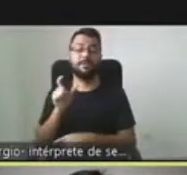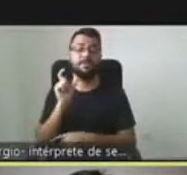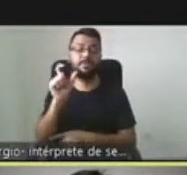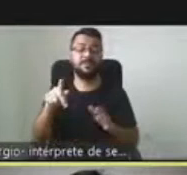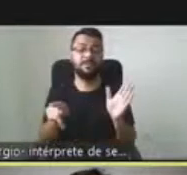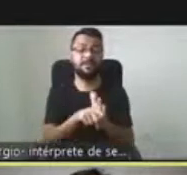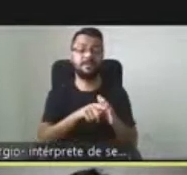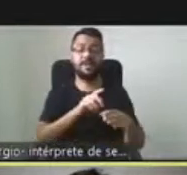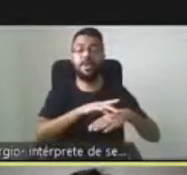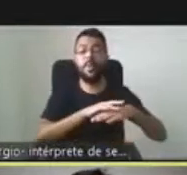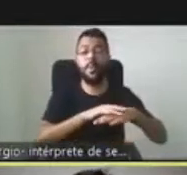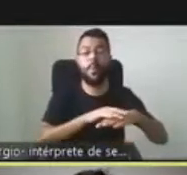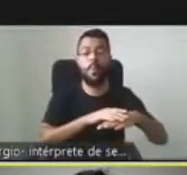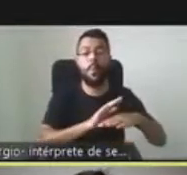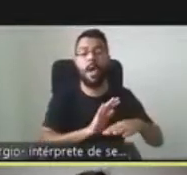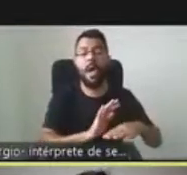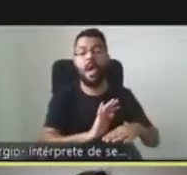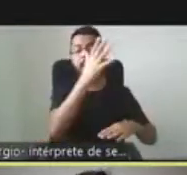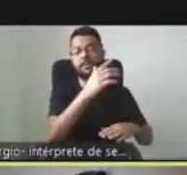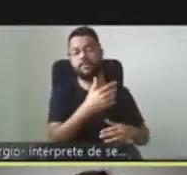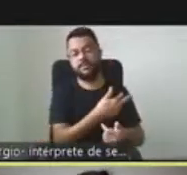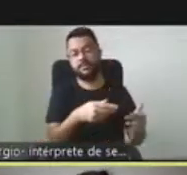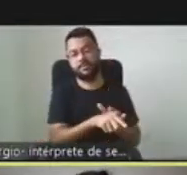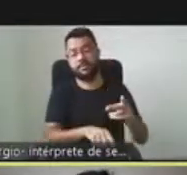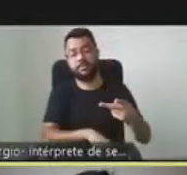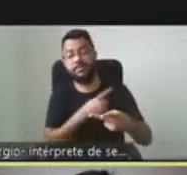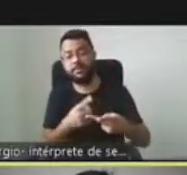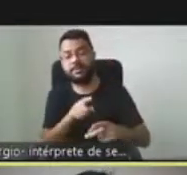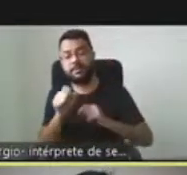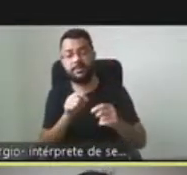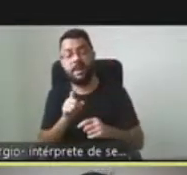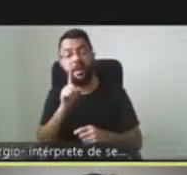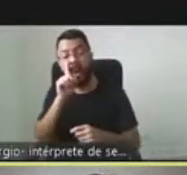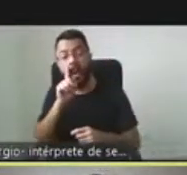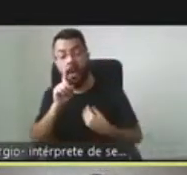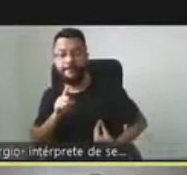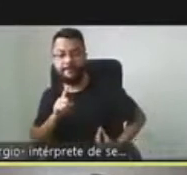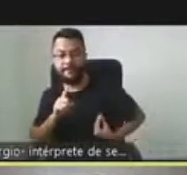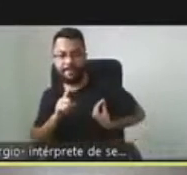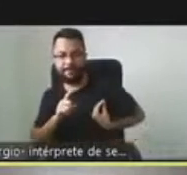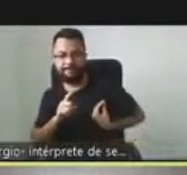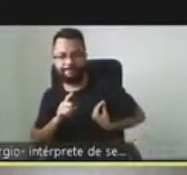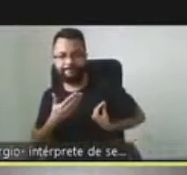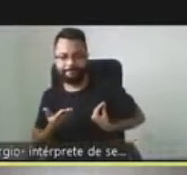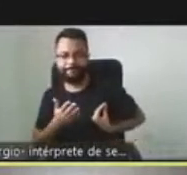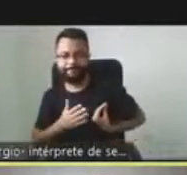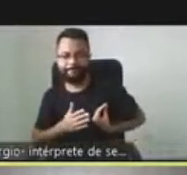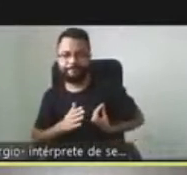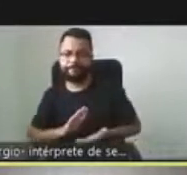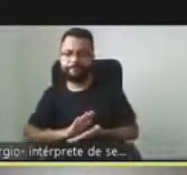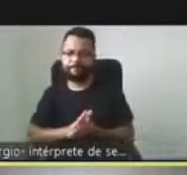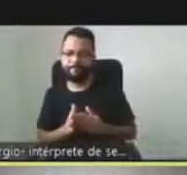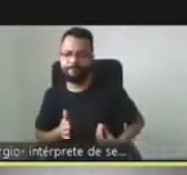prevalencia, hay muy pocos casos y otros que amenazan la vida. O sea, no es solamente que tenga baja